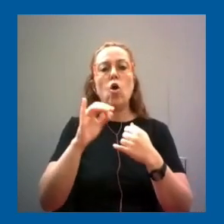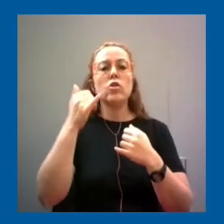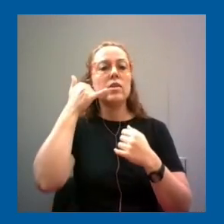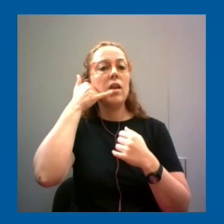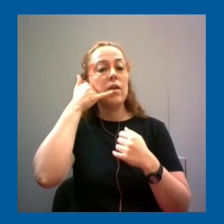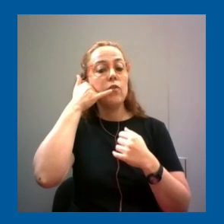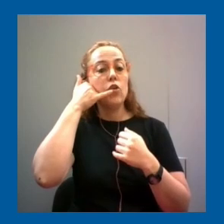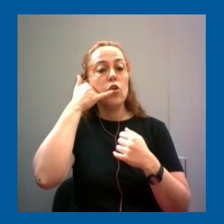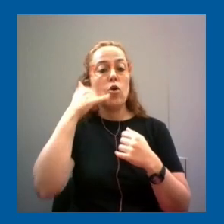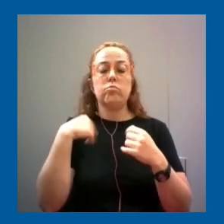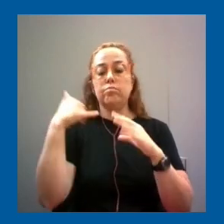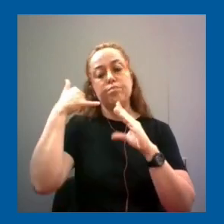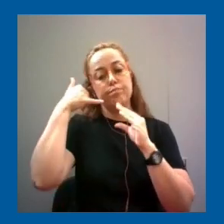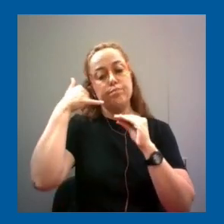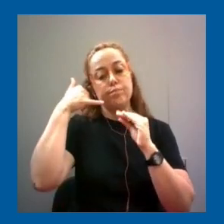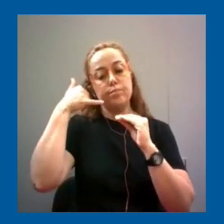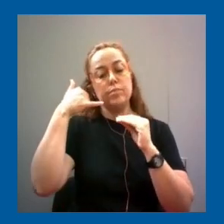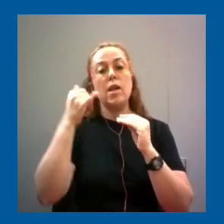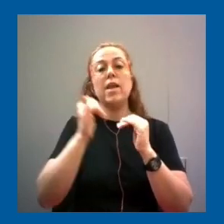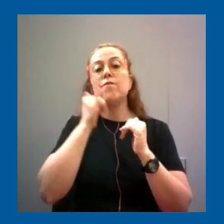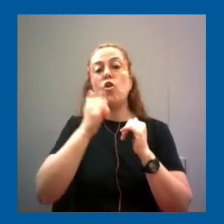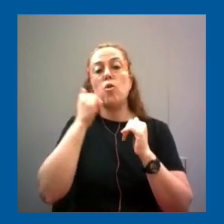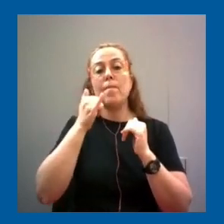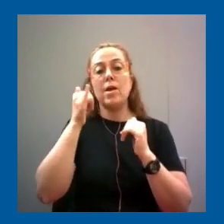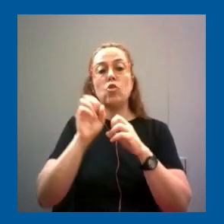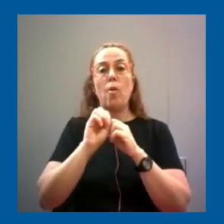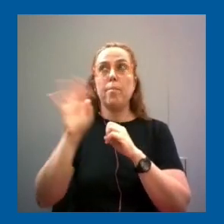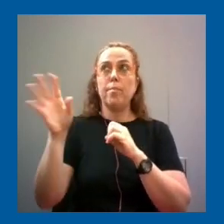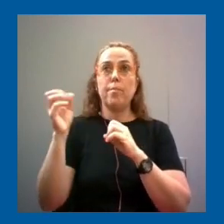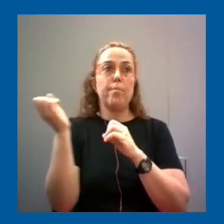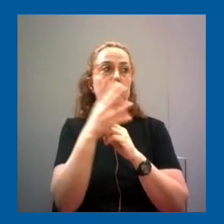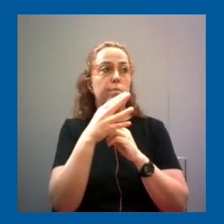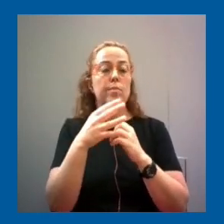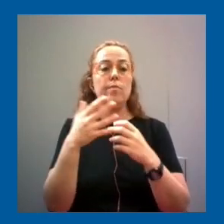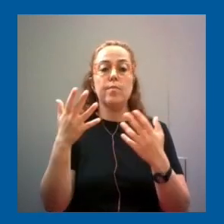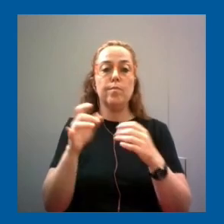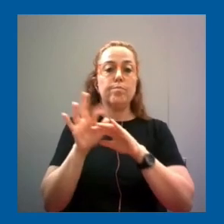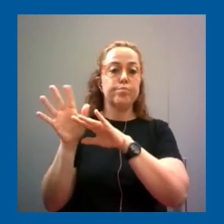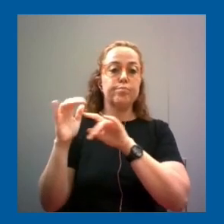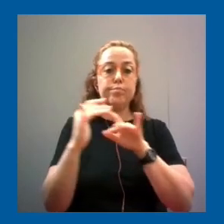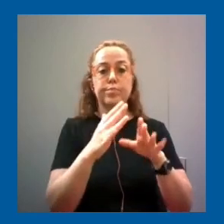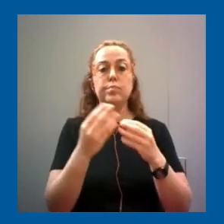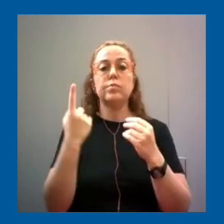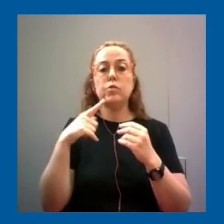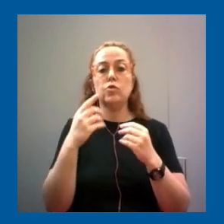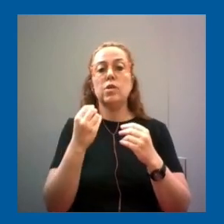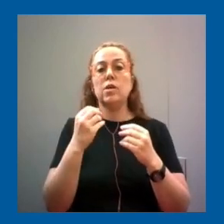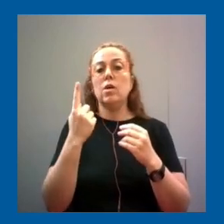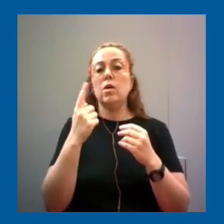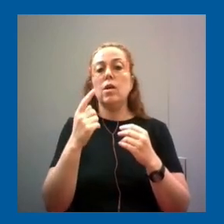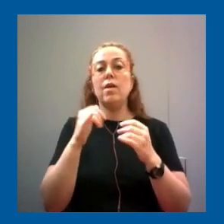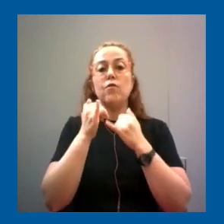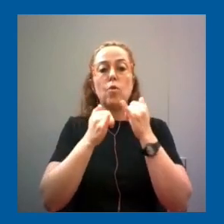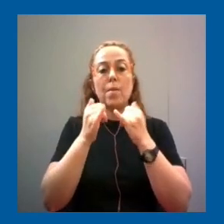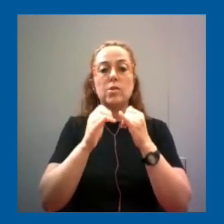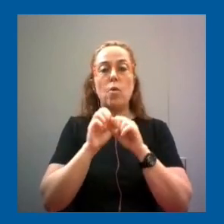información está, digamos, yendo para un lado y para el otro y si no está encriptada, en algún lado está y otra